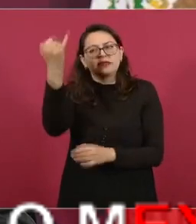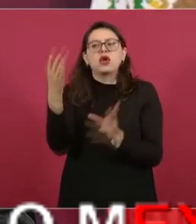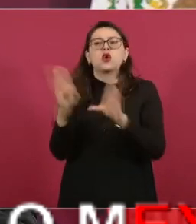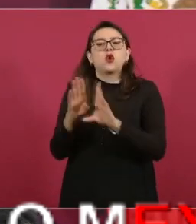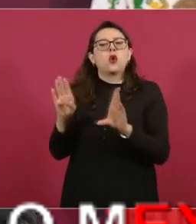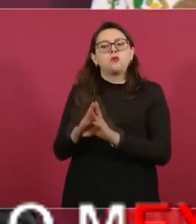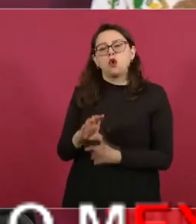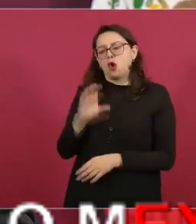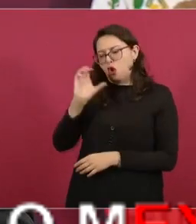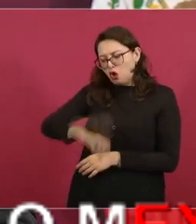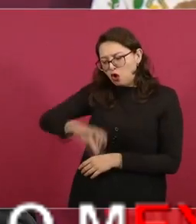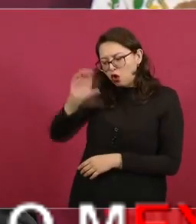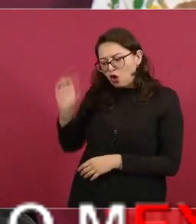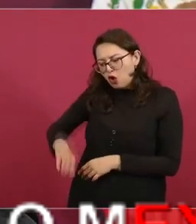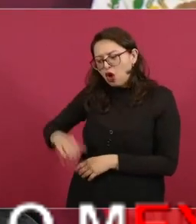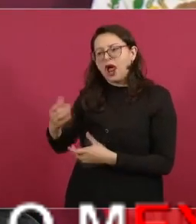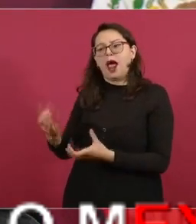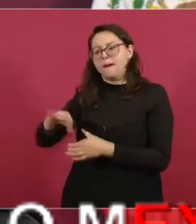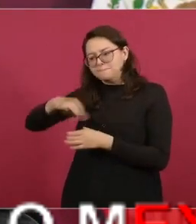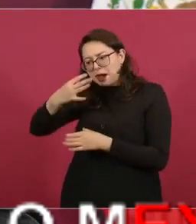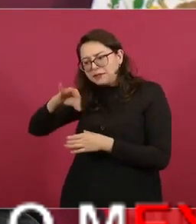De ahí es el compromiso